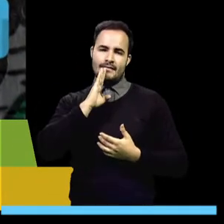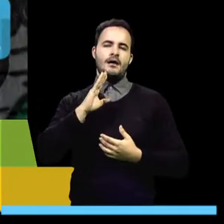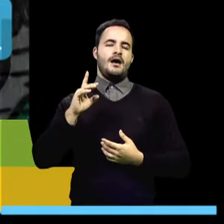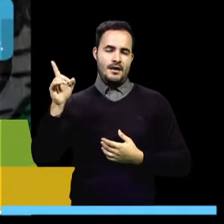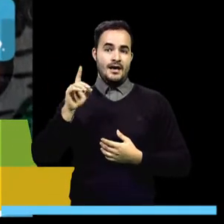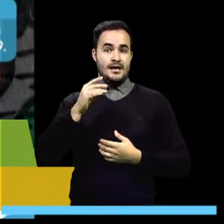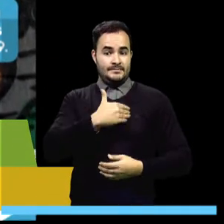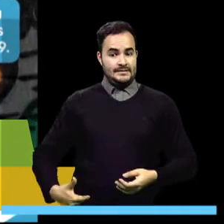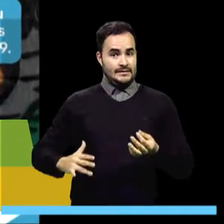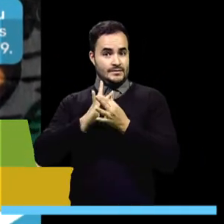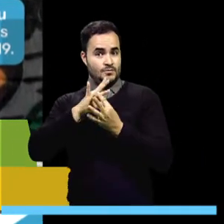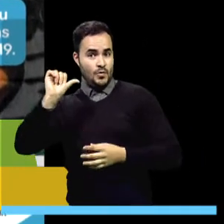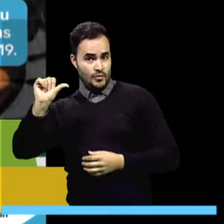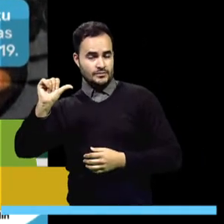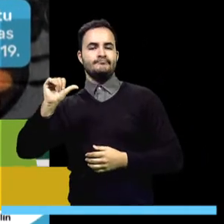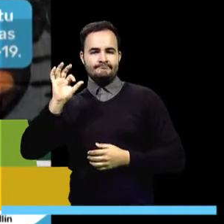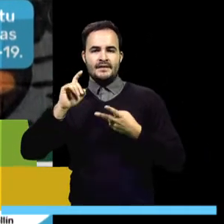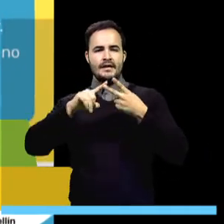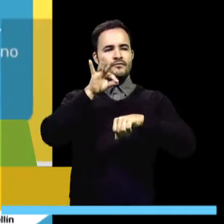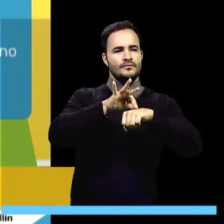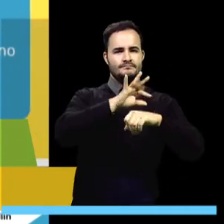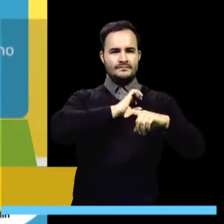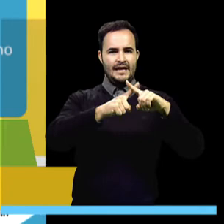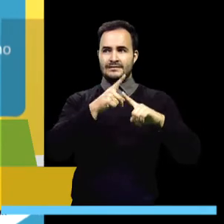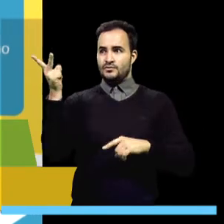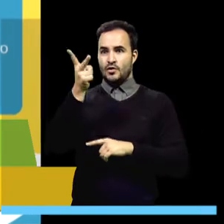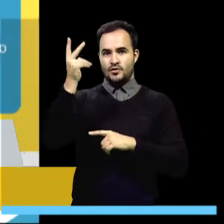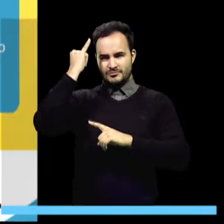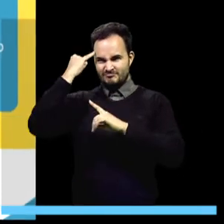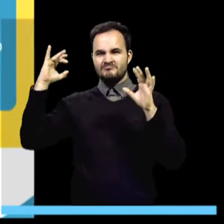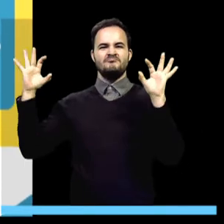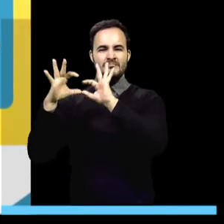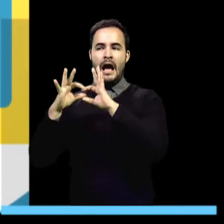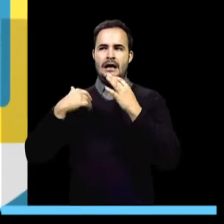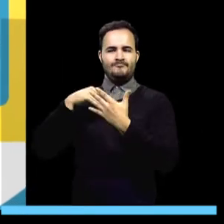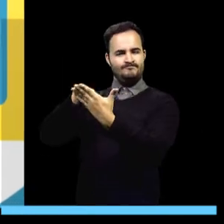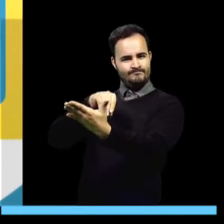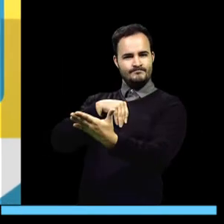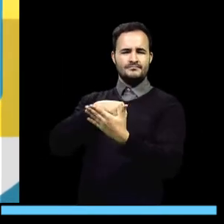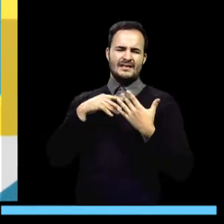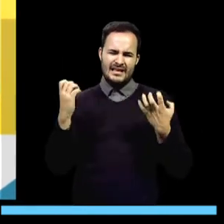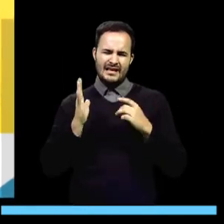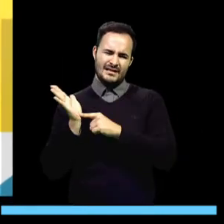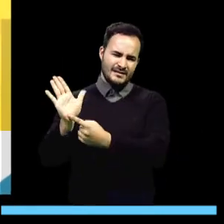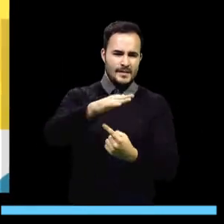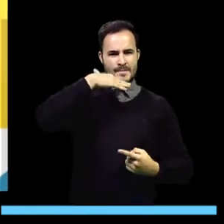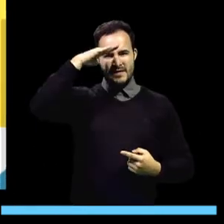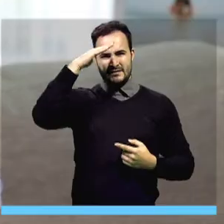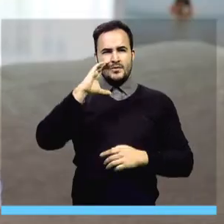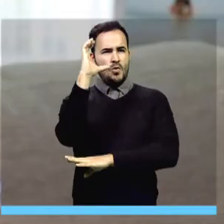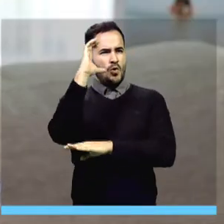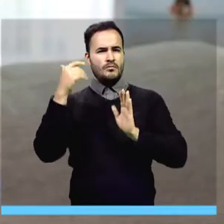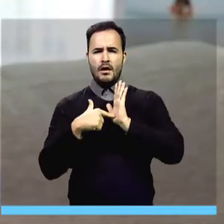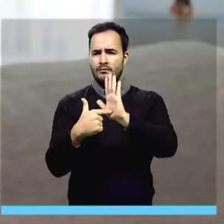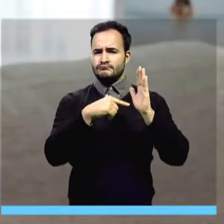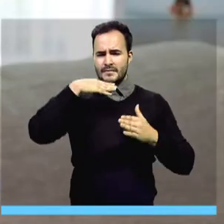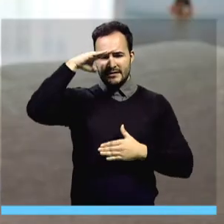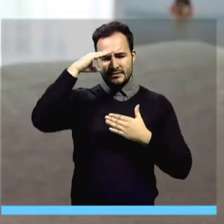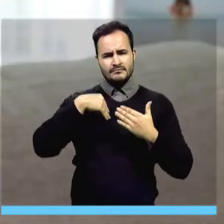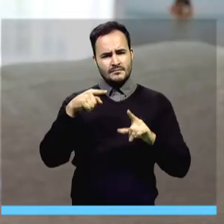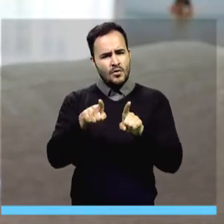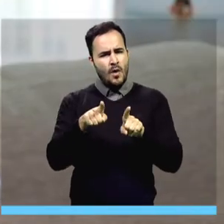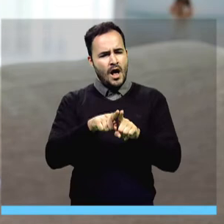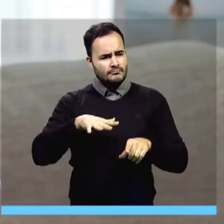la primera ama de la nación María Juliana Ruiz y la Fundación Éxito. Queremos demostrarle a Colombia y al mundo que Medellín es una ciudad que le